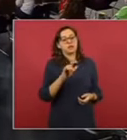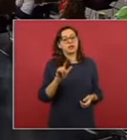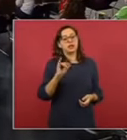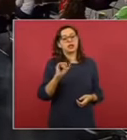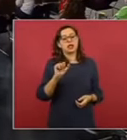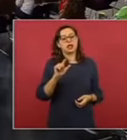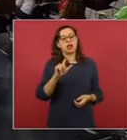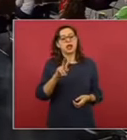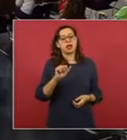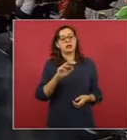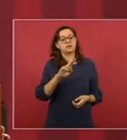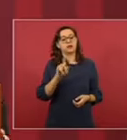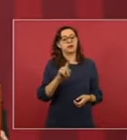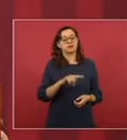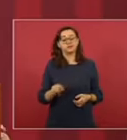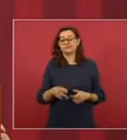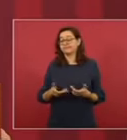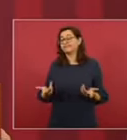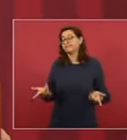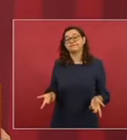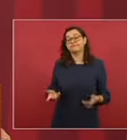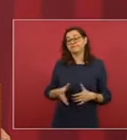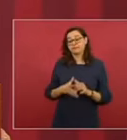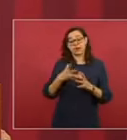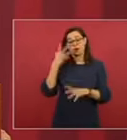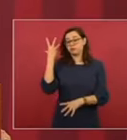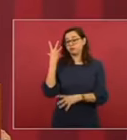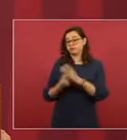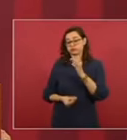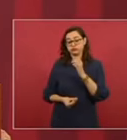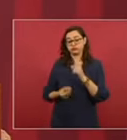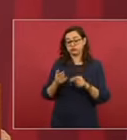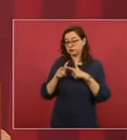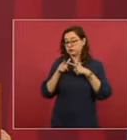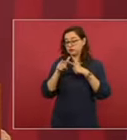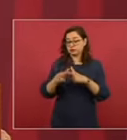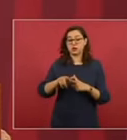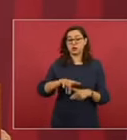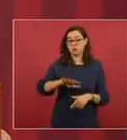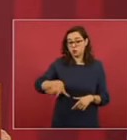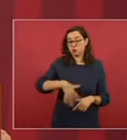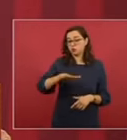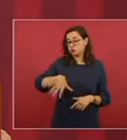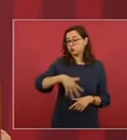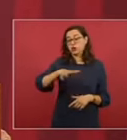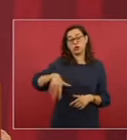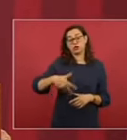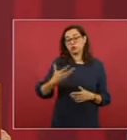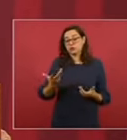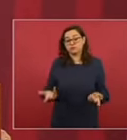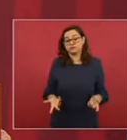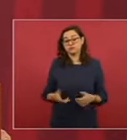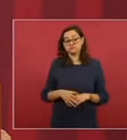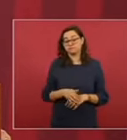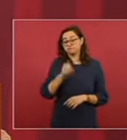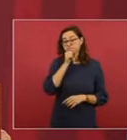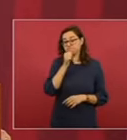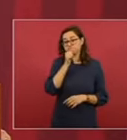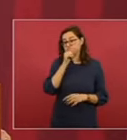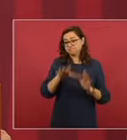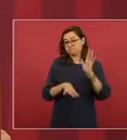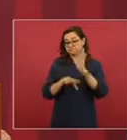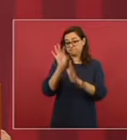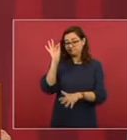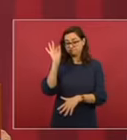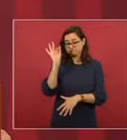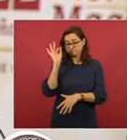Está, como usted lo señala, la ficha y se sigue la investigación y es un caso que está pendiente de ejecutar y como